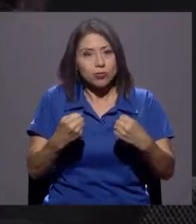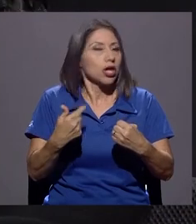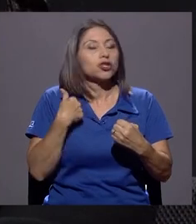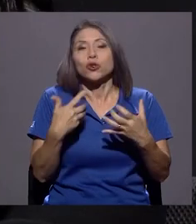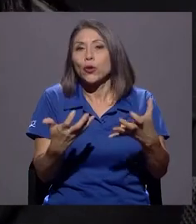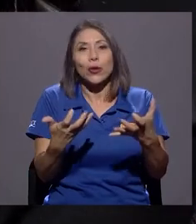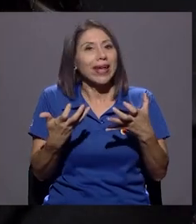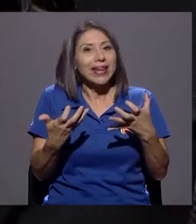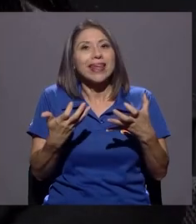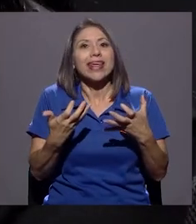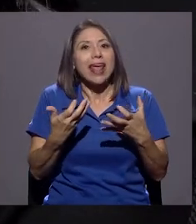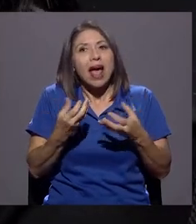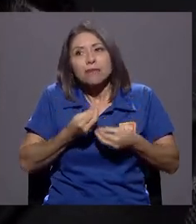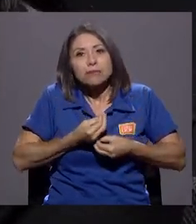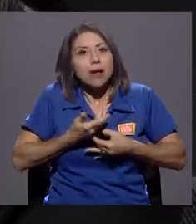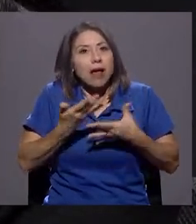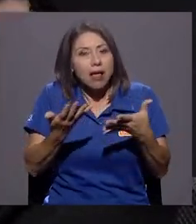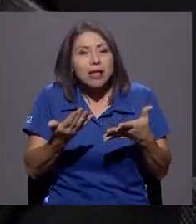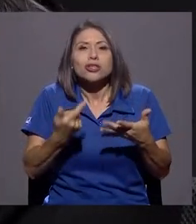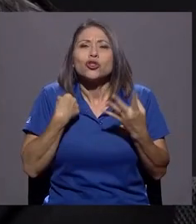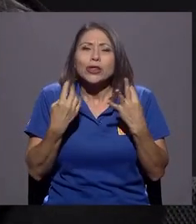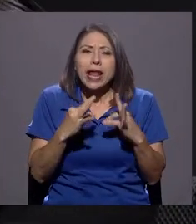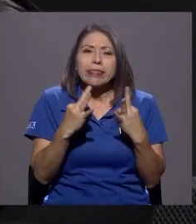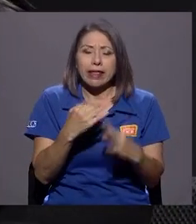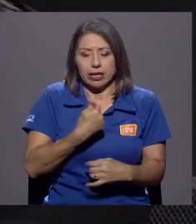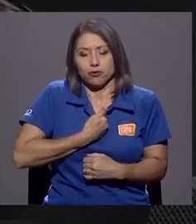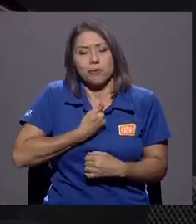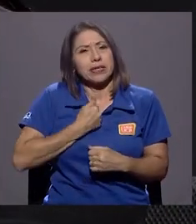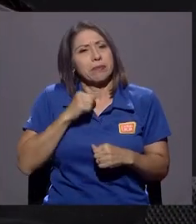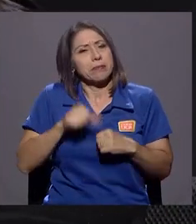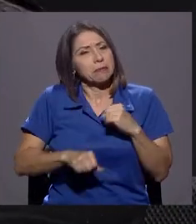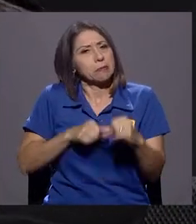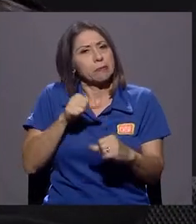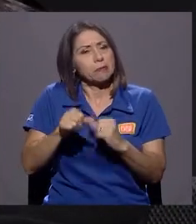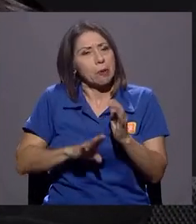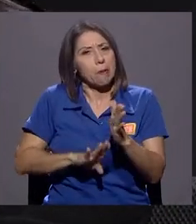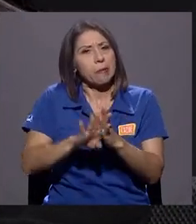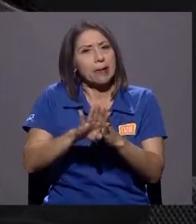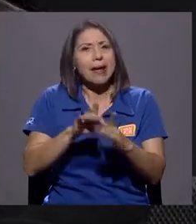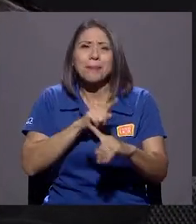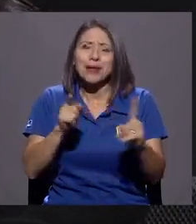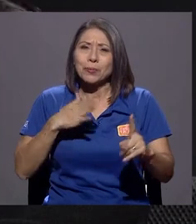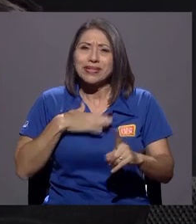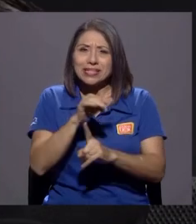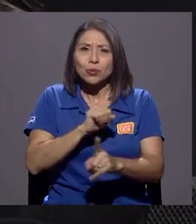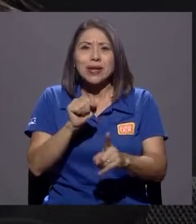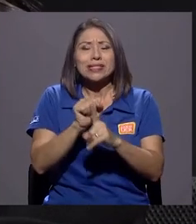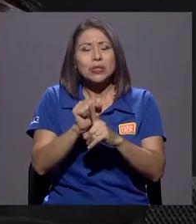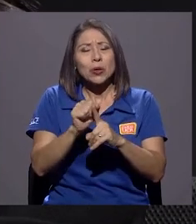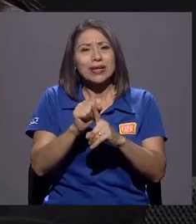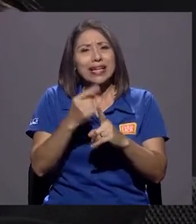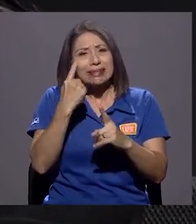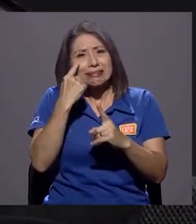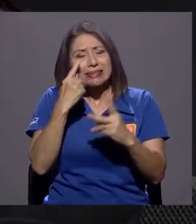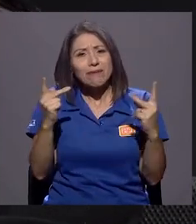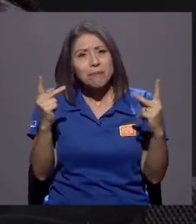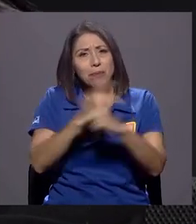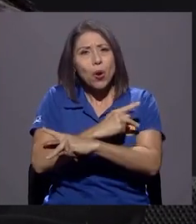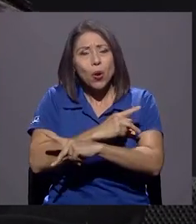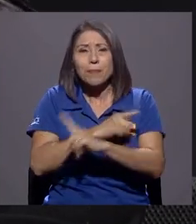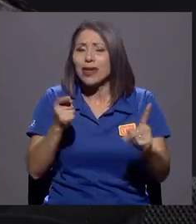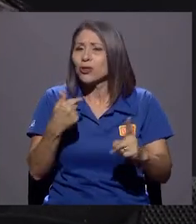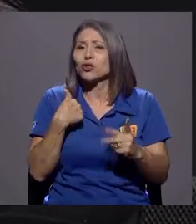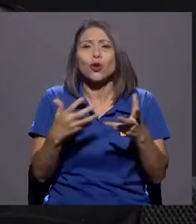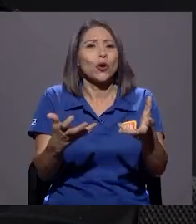medios de moverme por mis propias calificaciones, pero esto se está empeorando y yo no quiero estar incapacitada. Yo amo mi